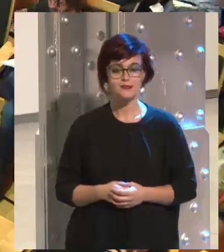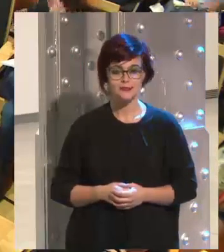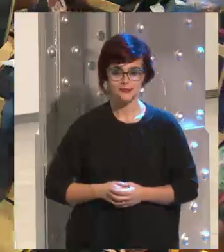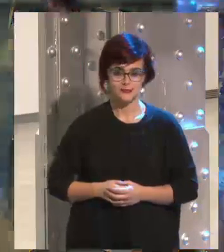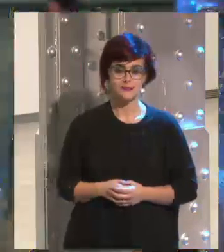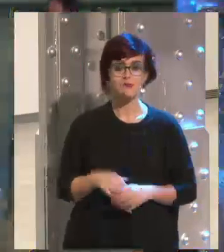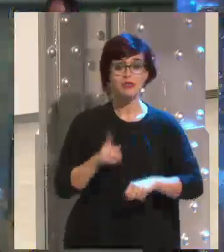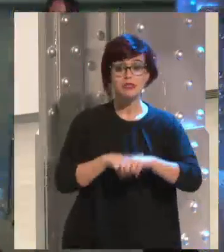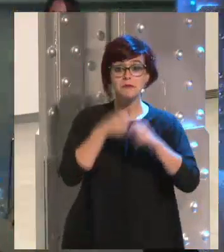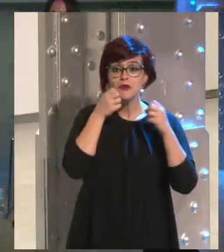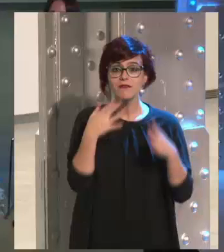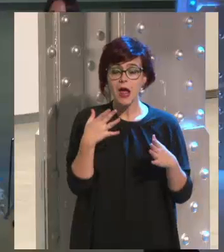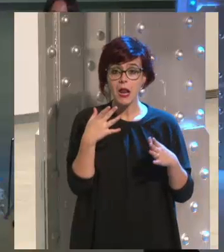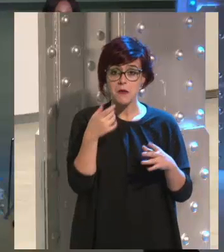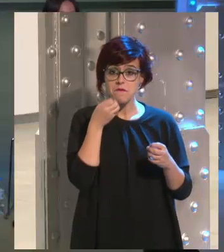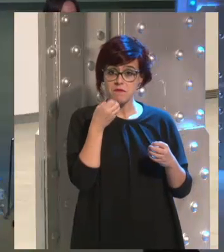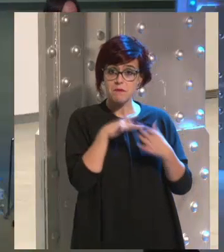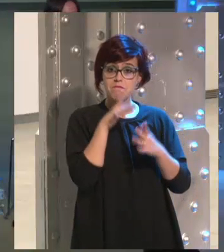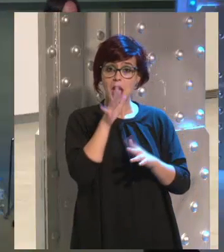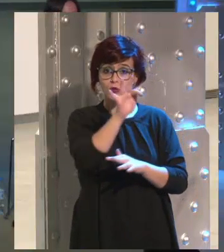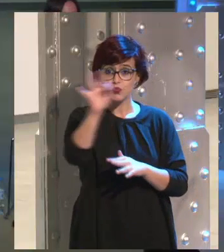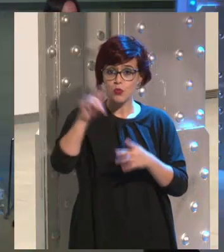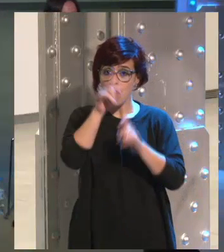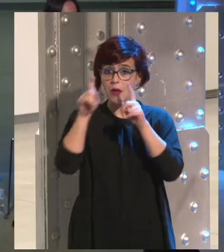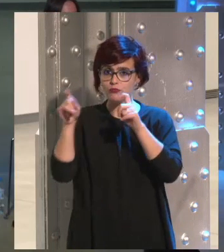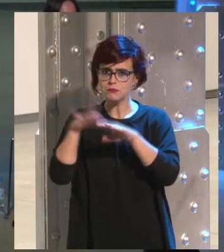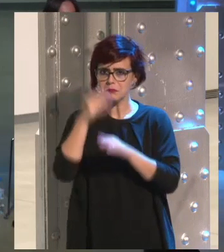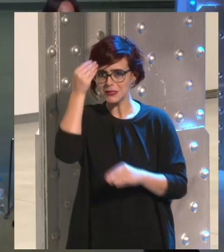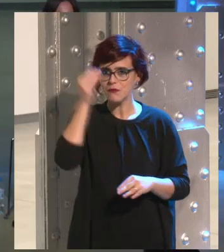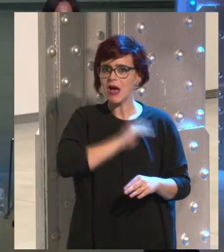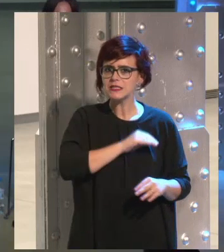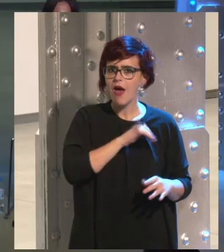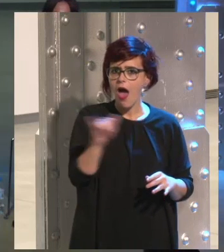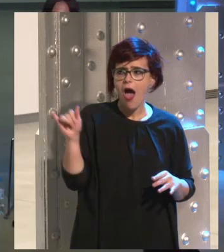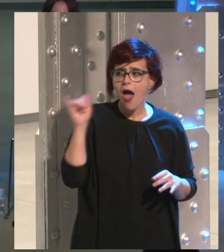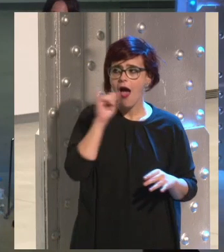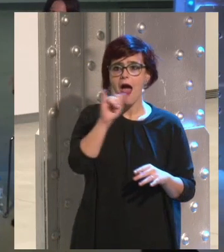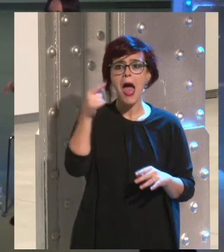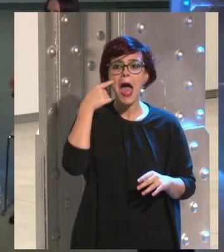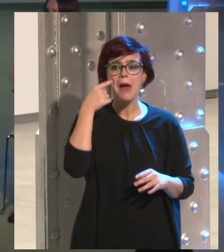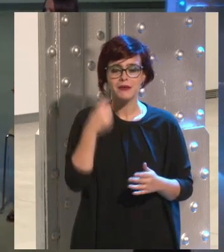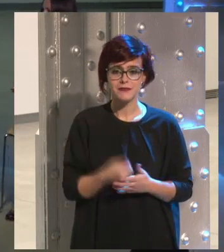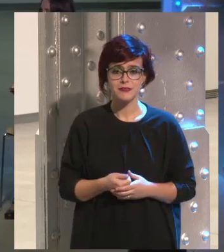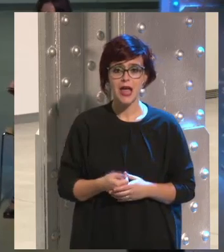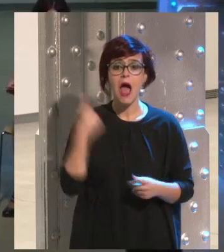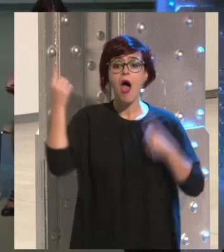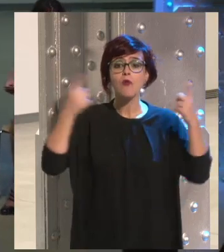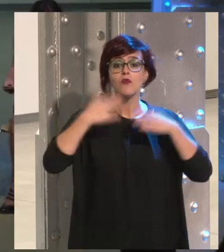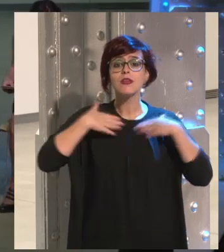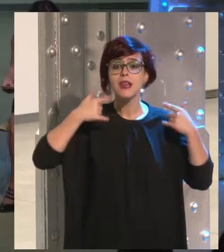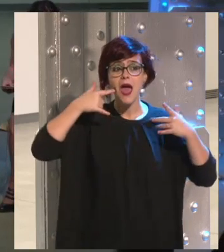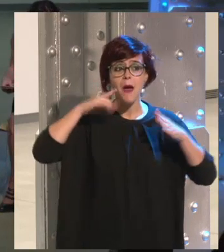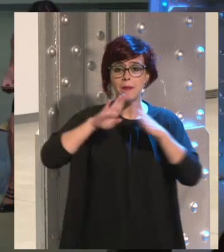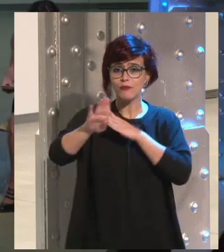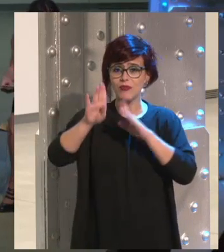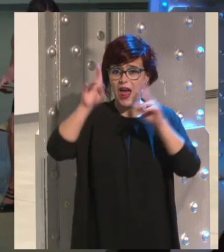¿Cómo vamos de tiempo? Bien para abrir la ronda de preguntas que yo supongo que habrán bastantes, ¿sí os parece? ¿Hay alguien que quiera preguntar algo